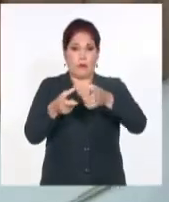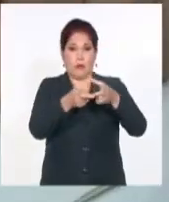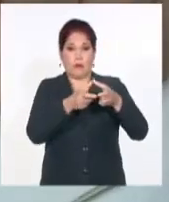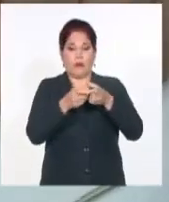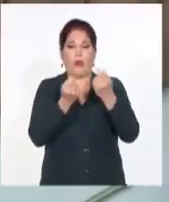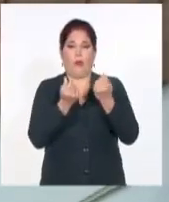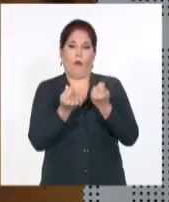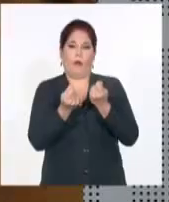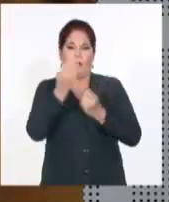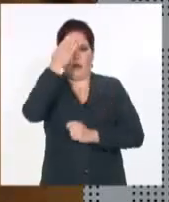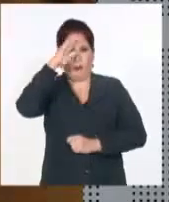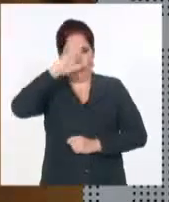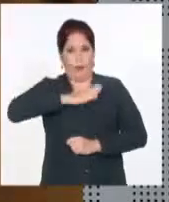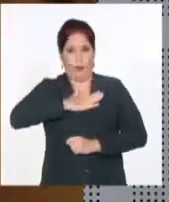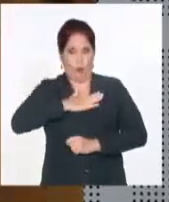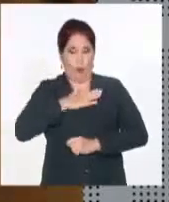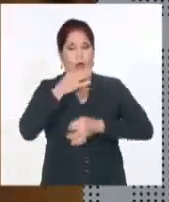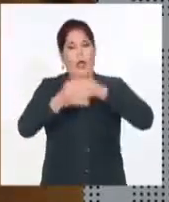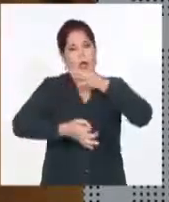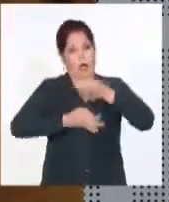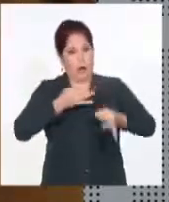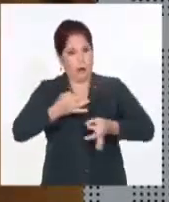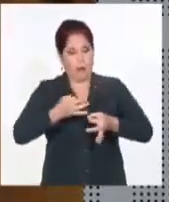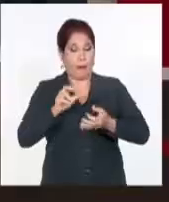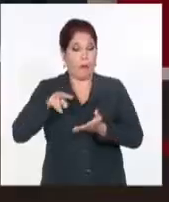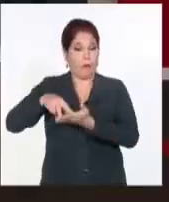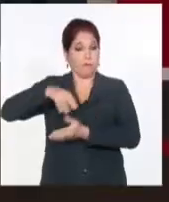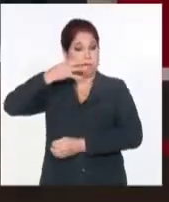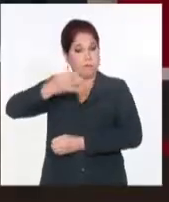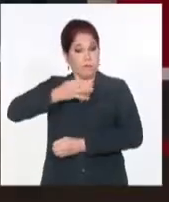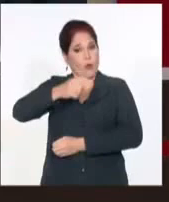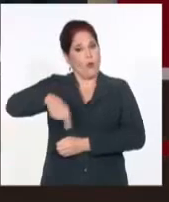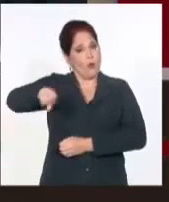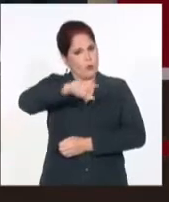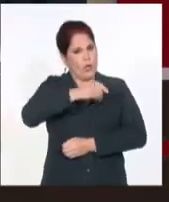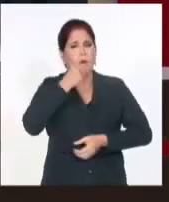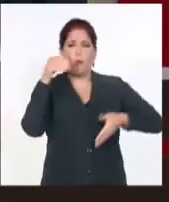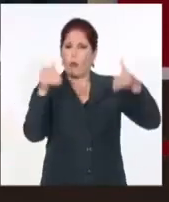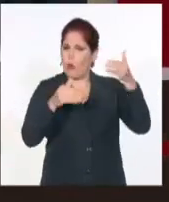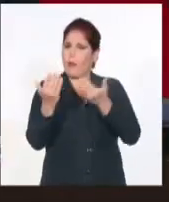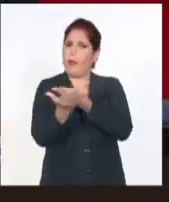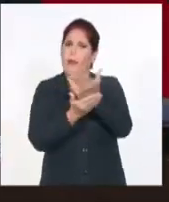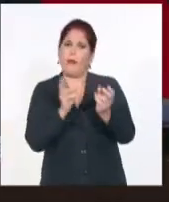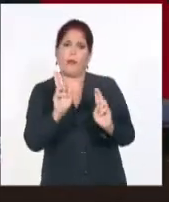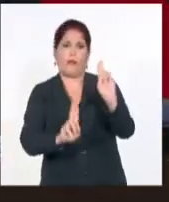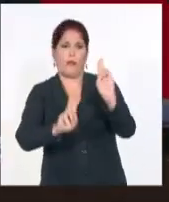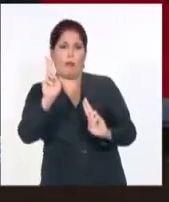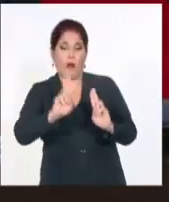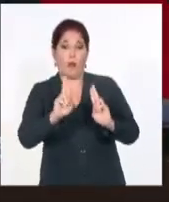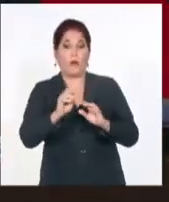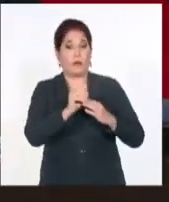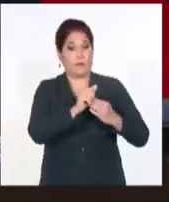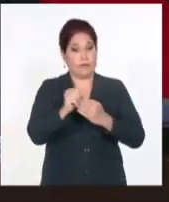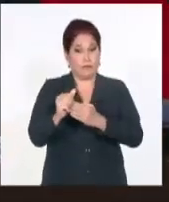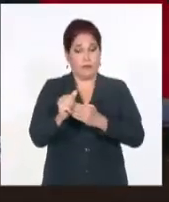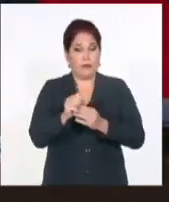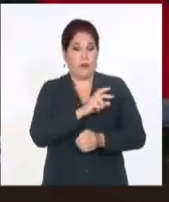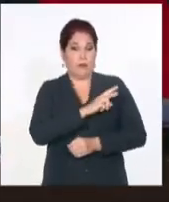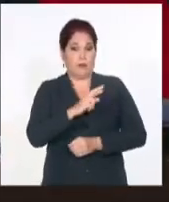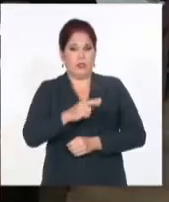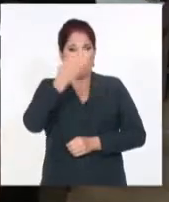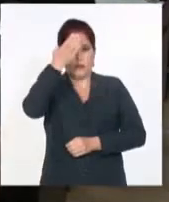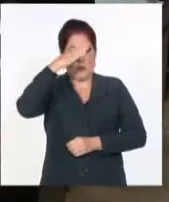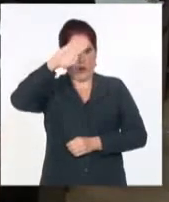Economistas, Oscar Luis Jumpentón, en las palabras de apertura de la cita. La impronta del líder histórico de la Revolución Cubana,